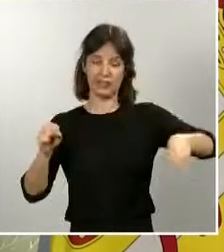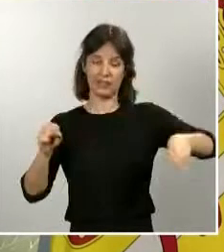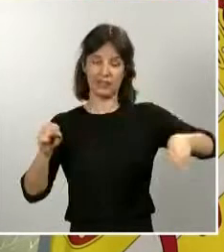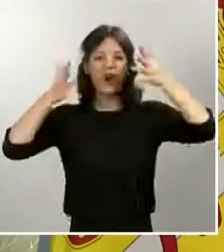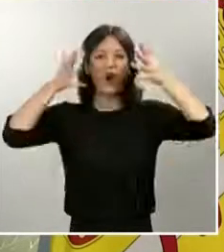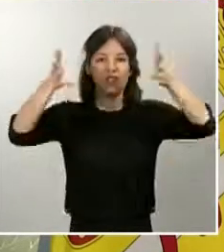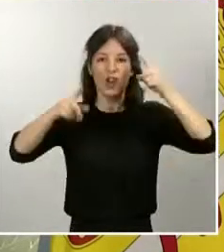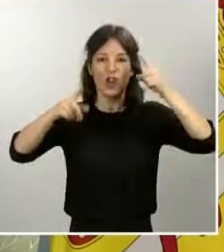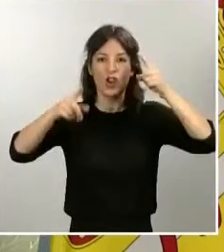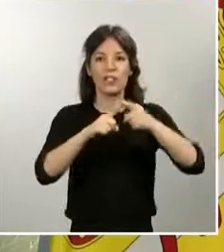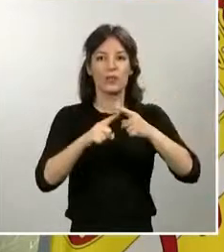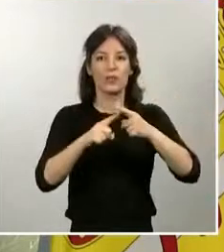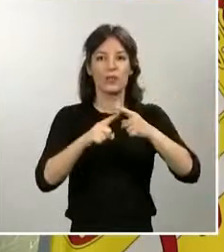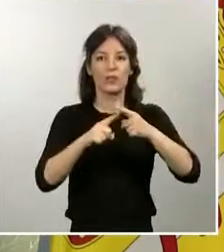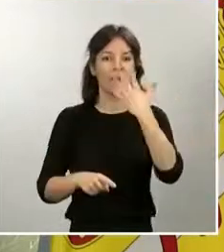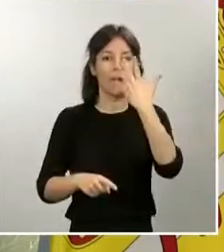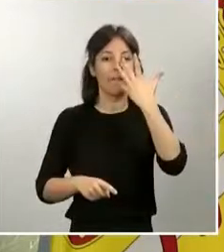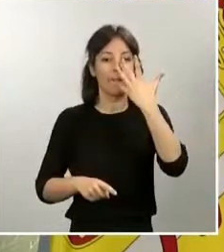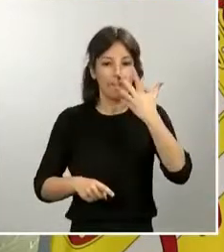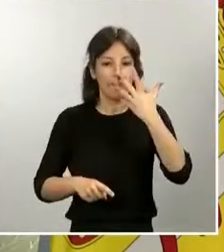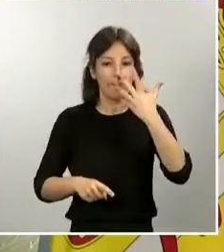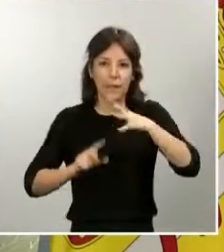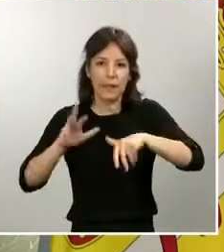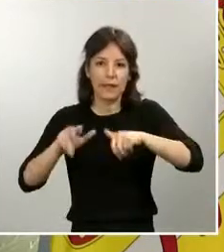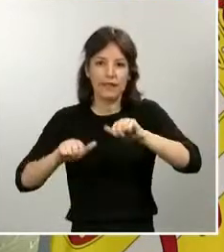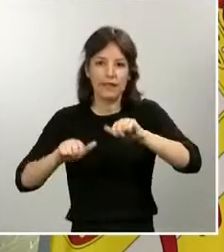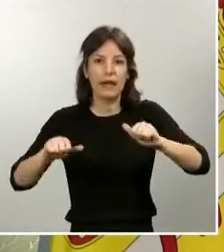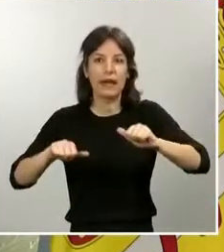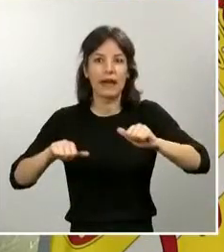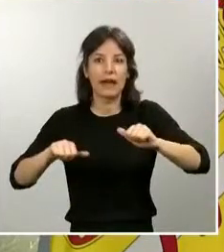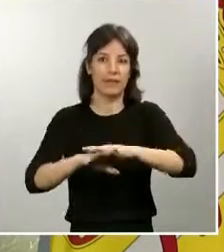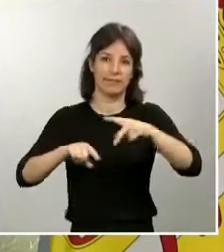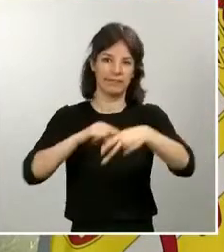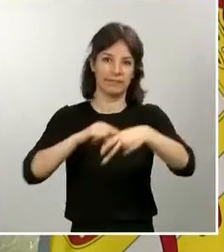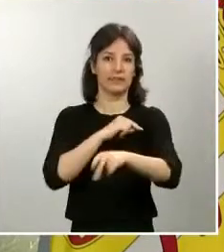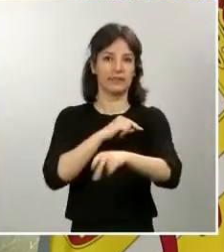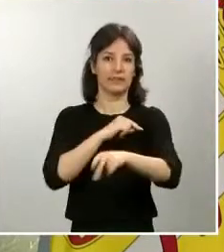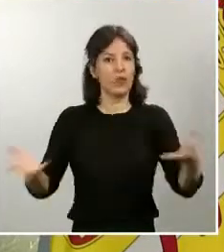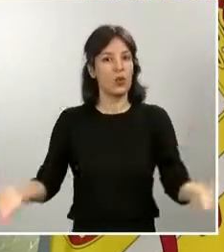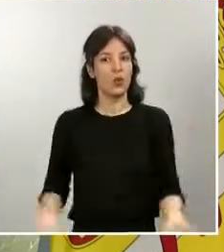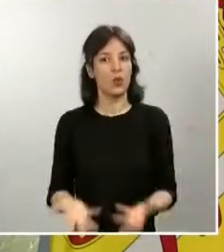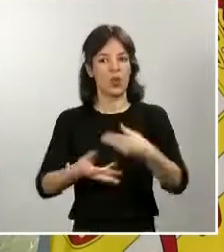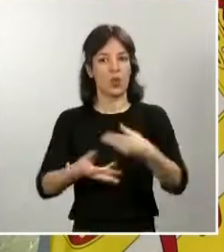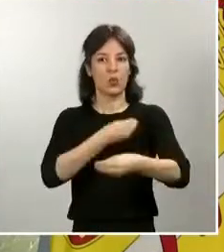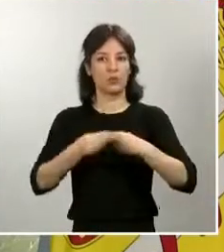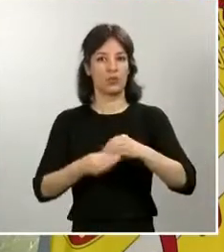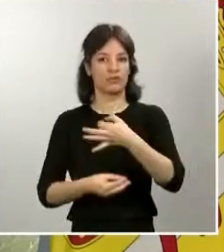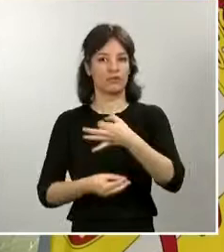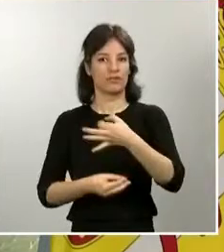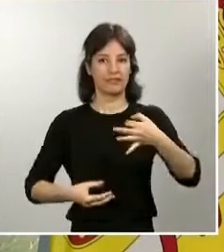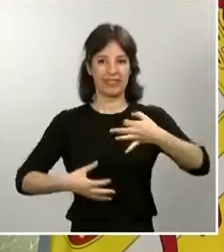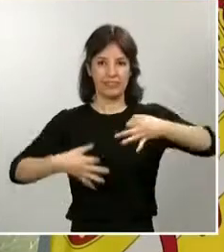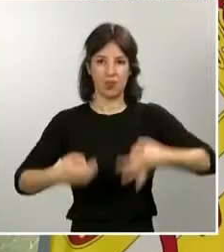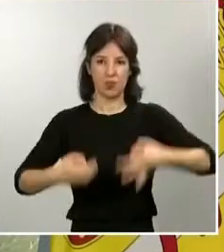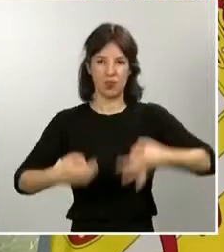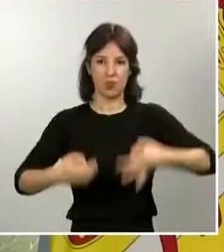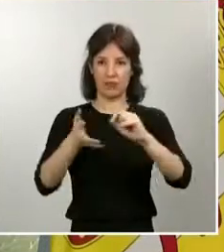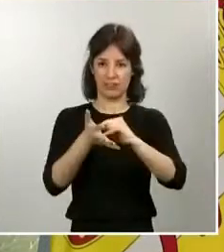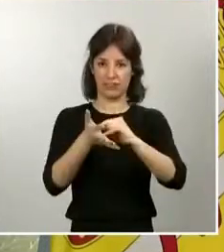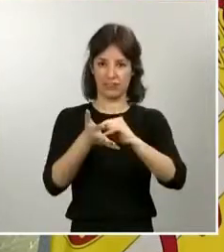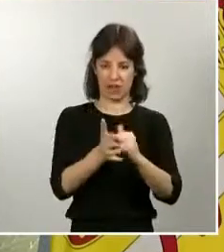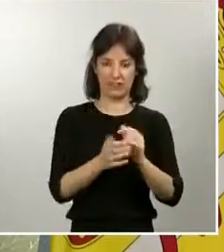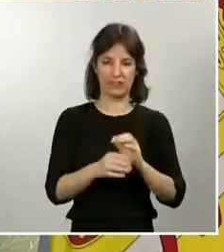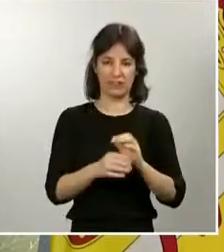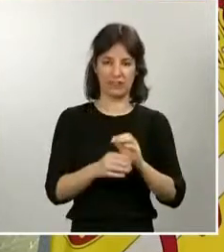conductas delictivas a través de la red y promover el uso adecuado y seguro de las nuevas tecnologías. En concreto, la